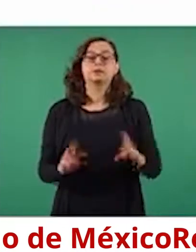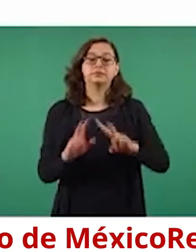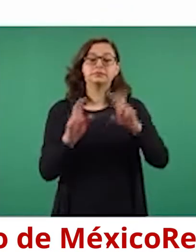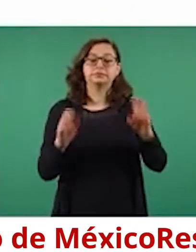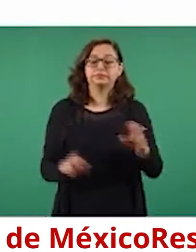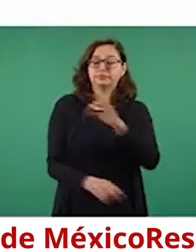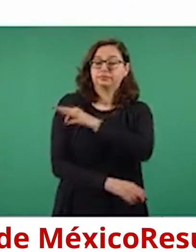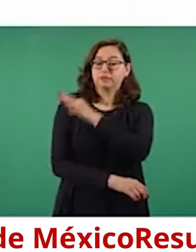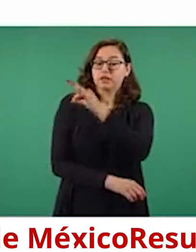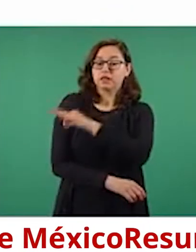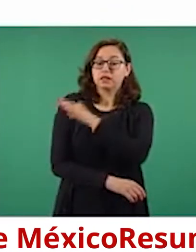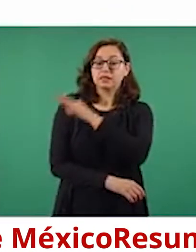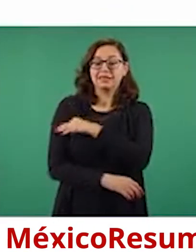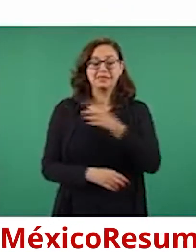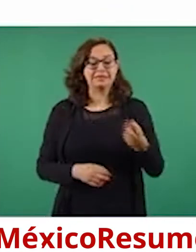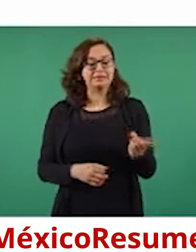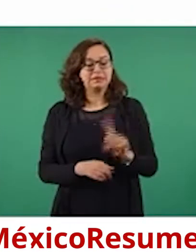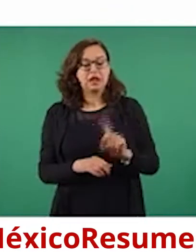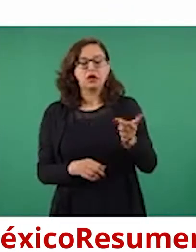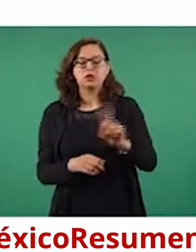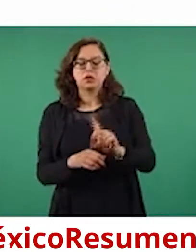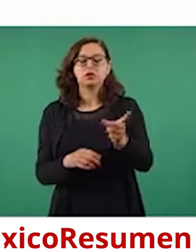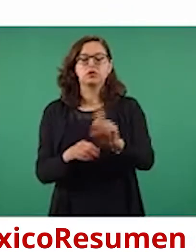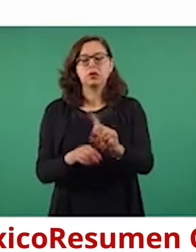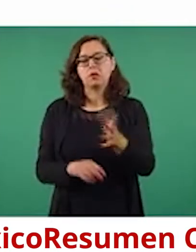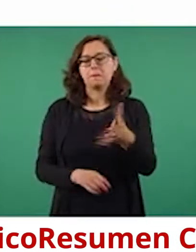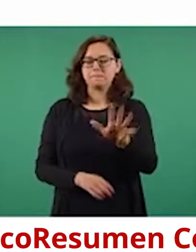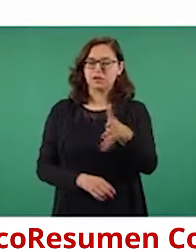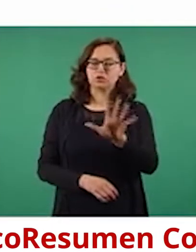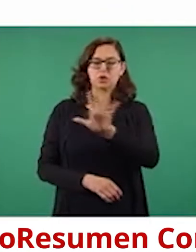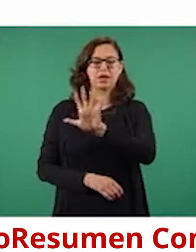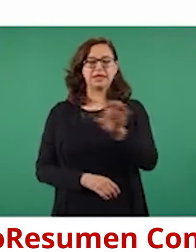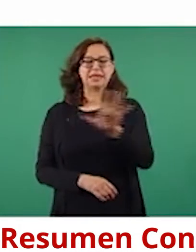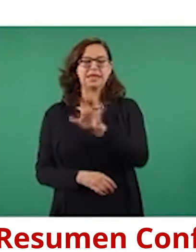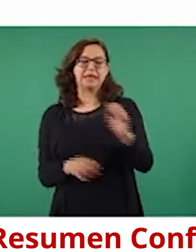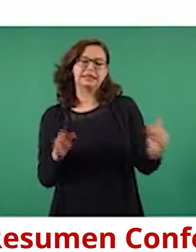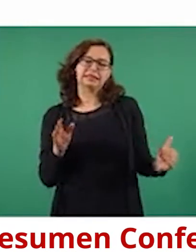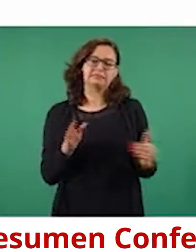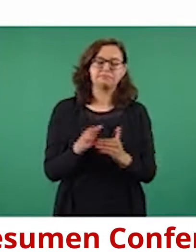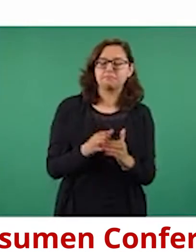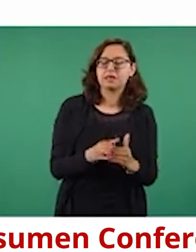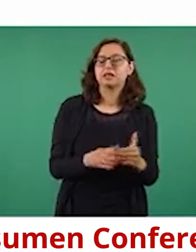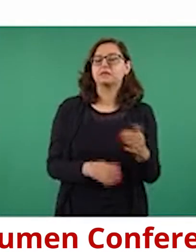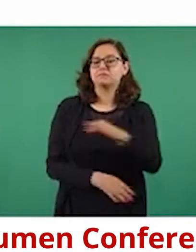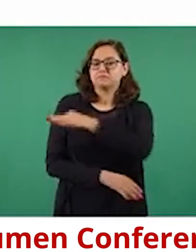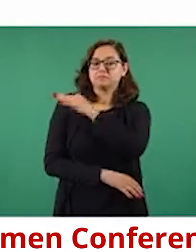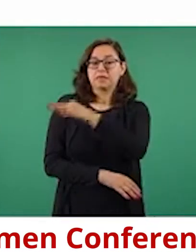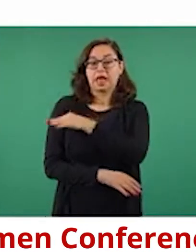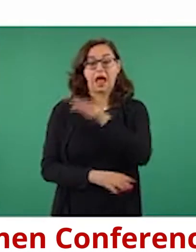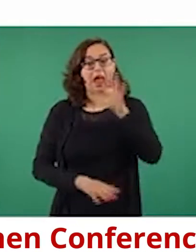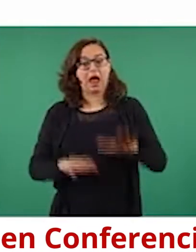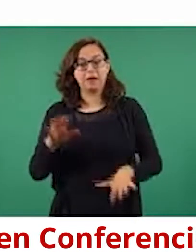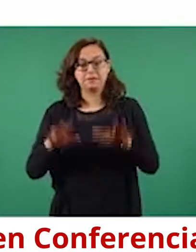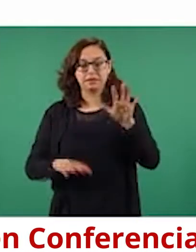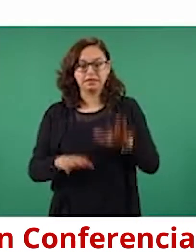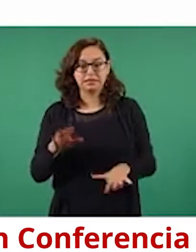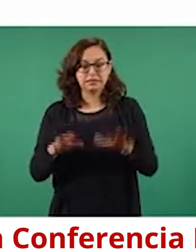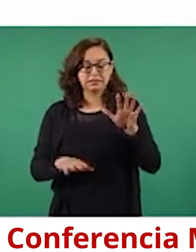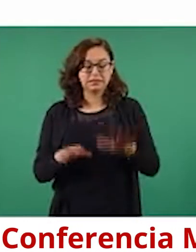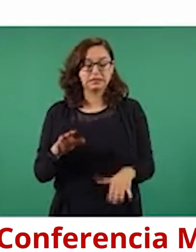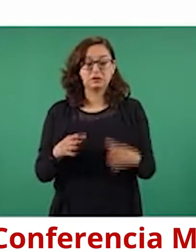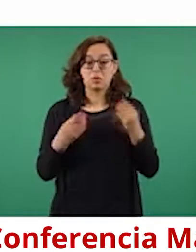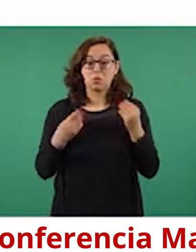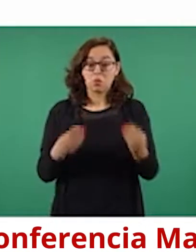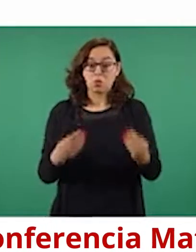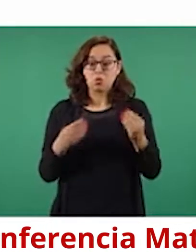de 500 mil dosis en promedio por día. En general tenemos semanas muy buenas como esta que se anticipa,